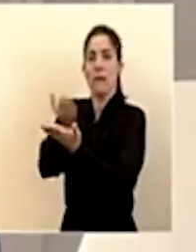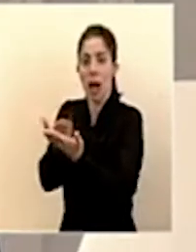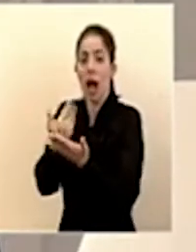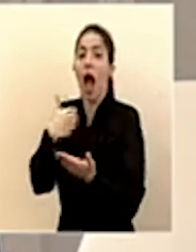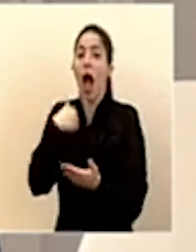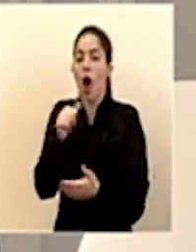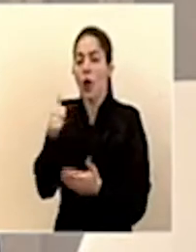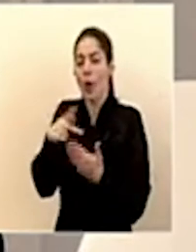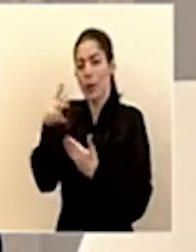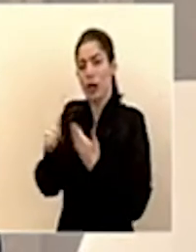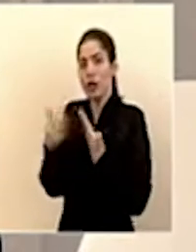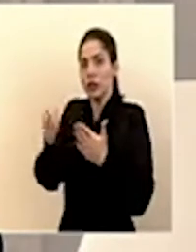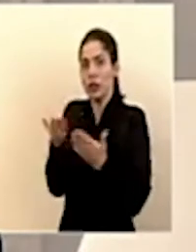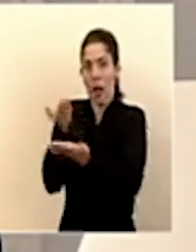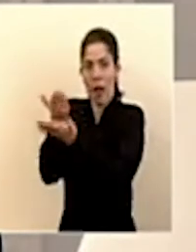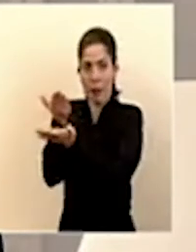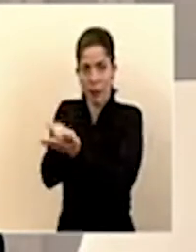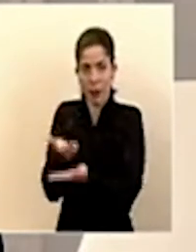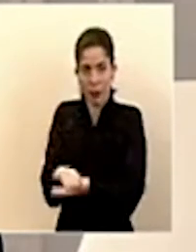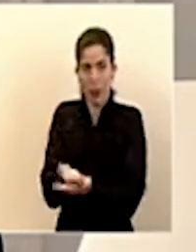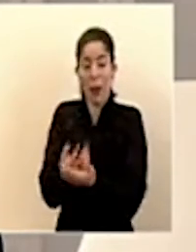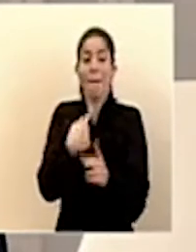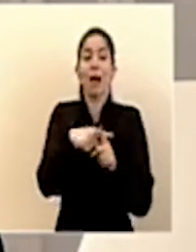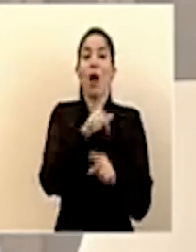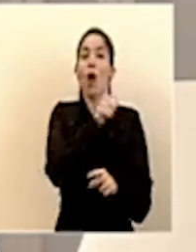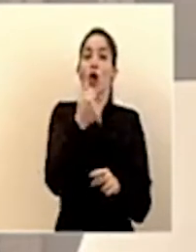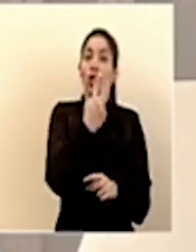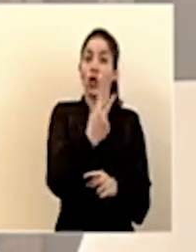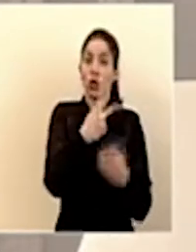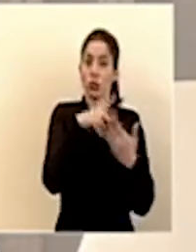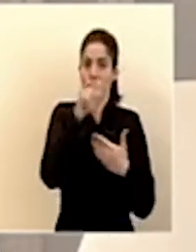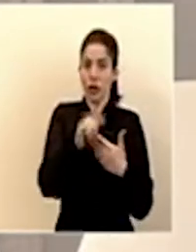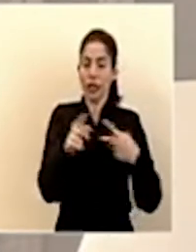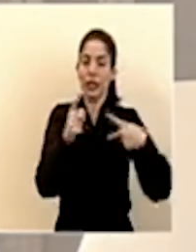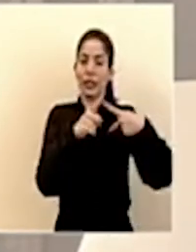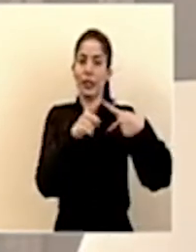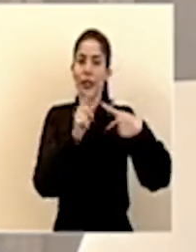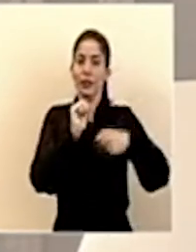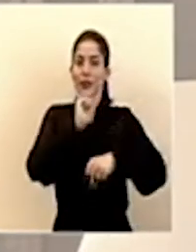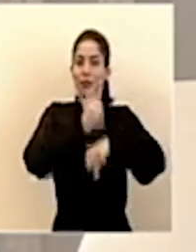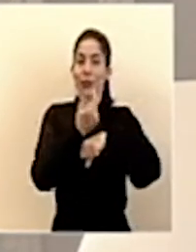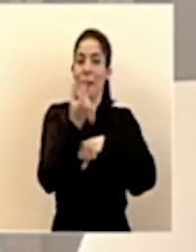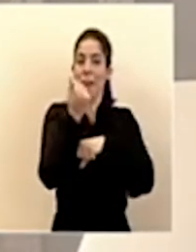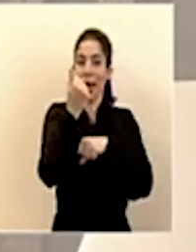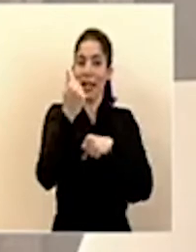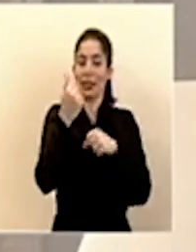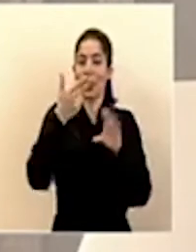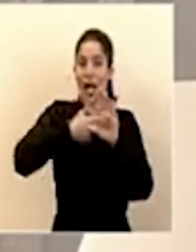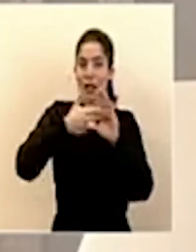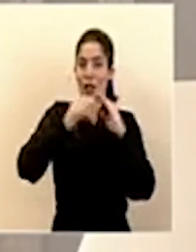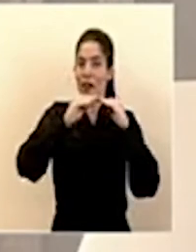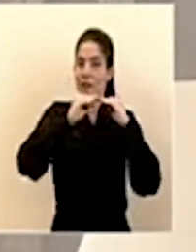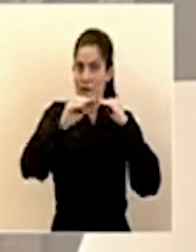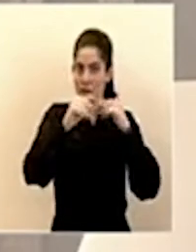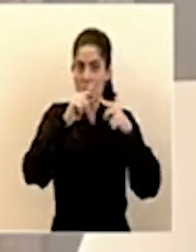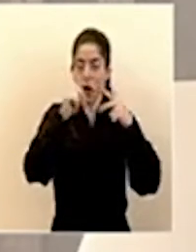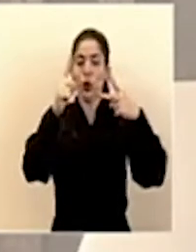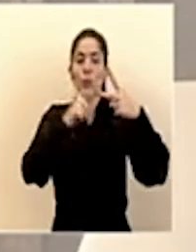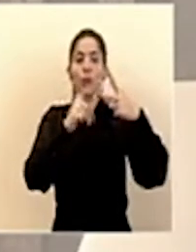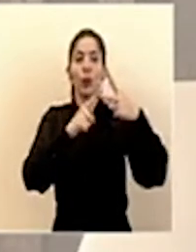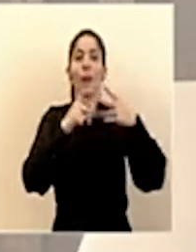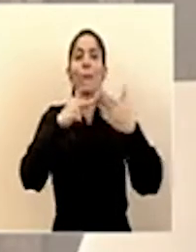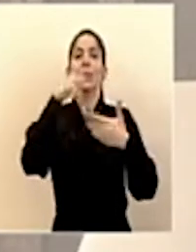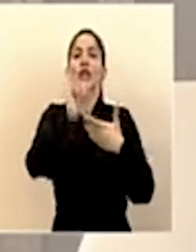proyectos presentados y a eso sumaremos dos proyectos el proyecto para la fijación de precios de combustibles y el proyecto